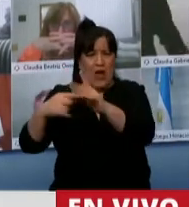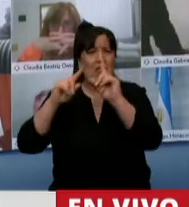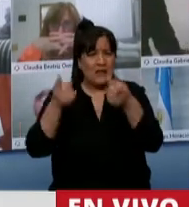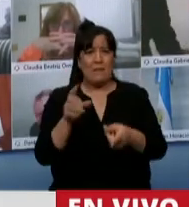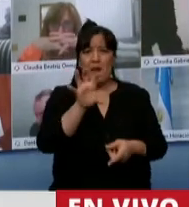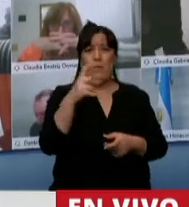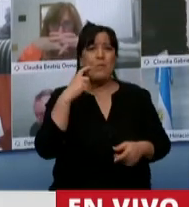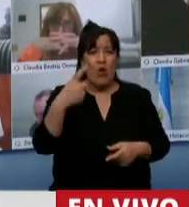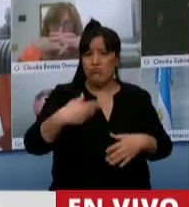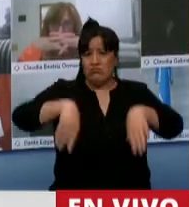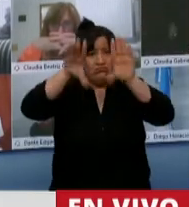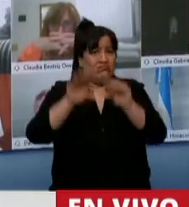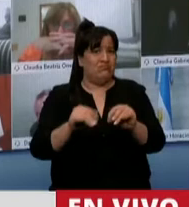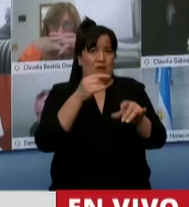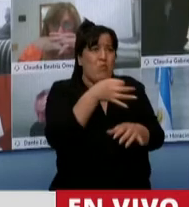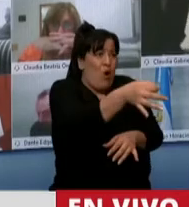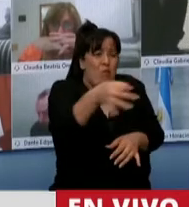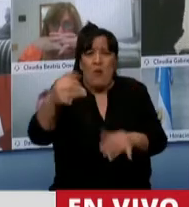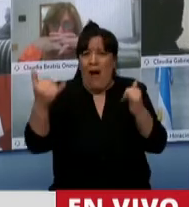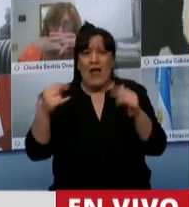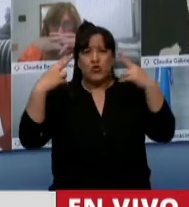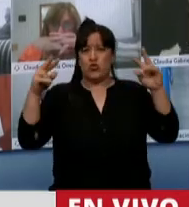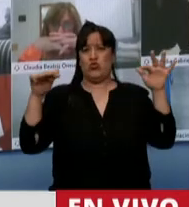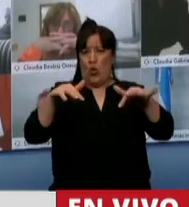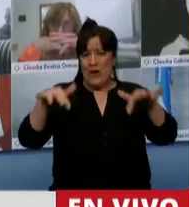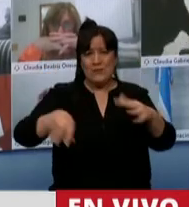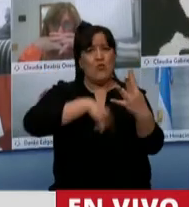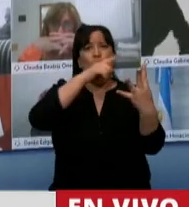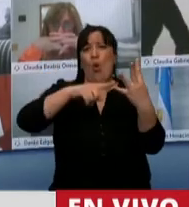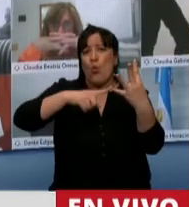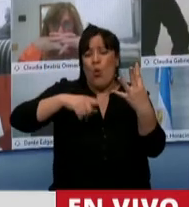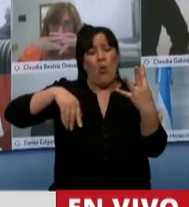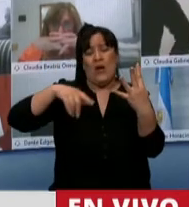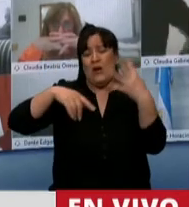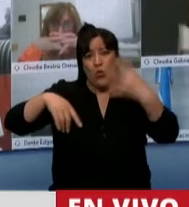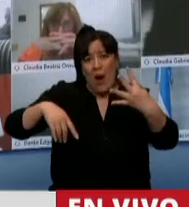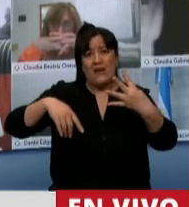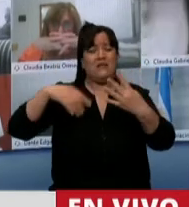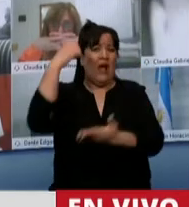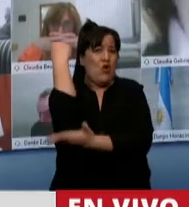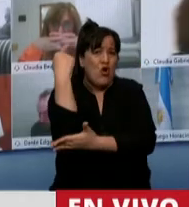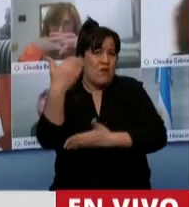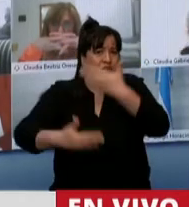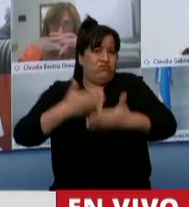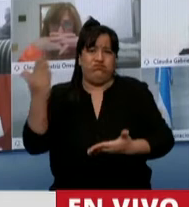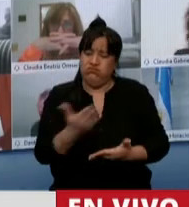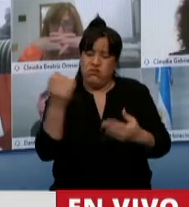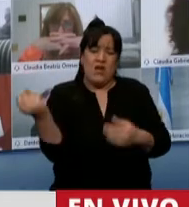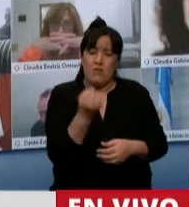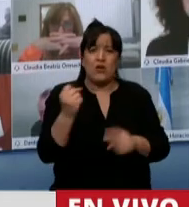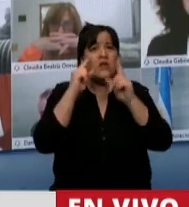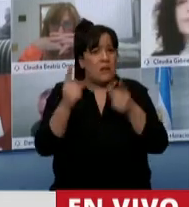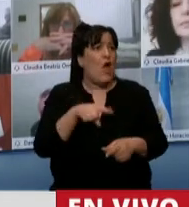prácticamente es toda turística y es el turismo la cuarta actividad económica más importante. Y así sé que muchas otras